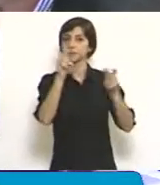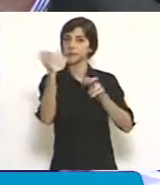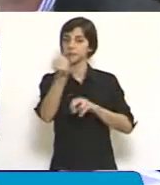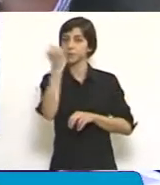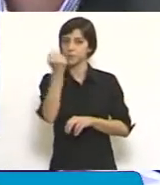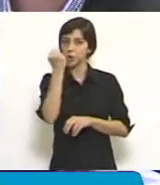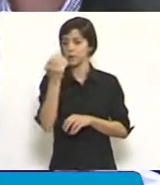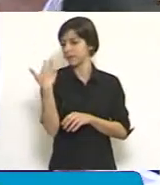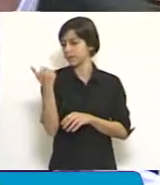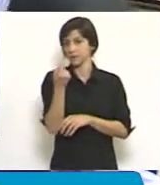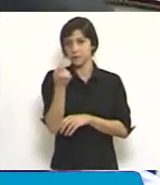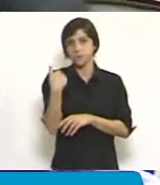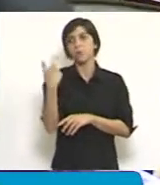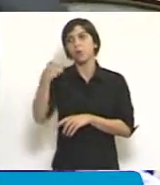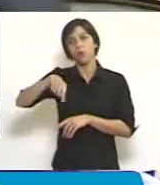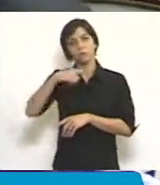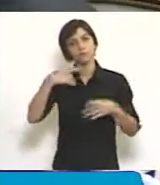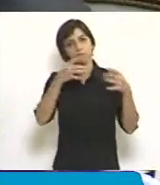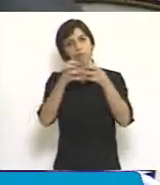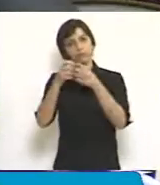poco el nuevo código procesal penal